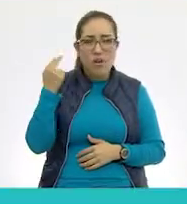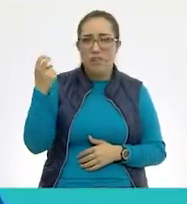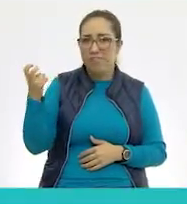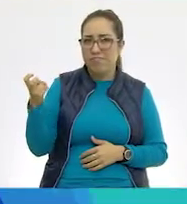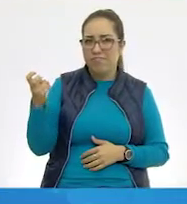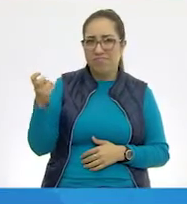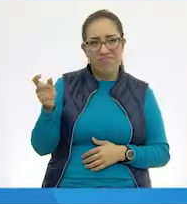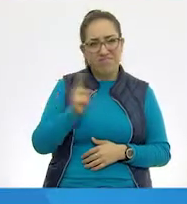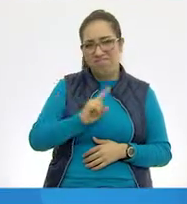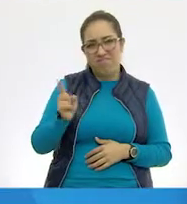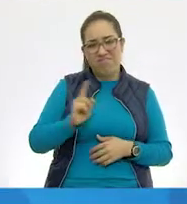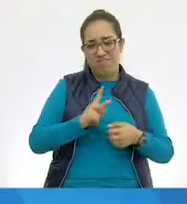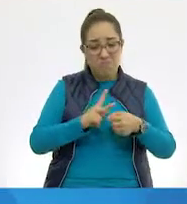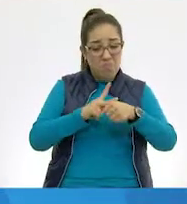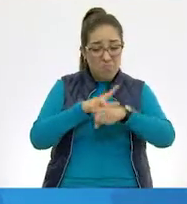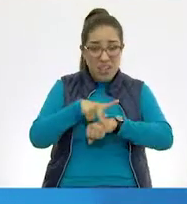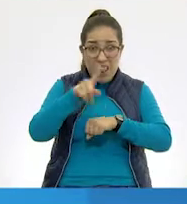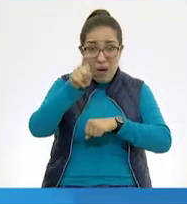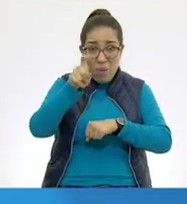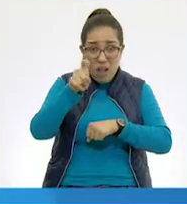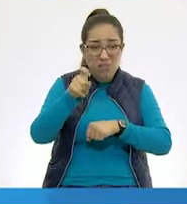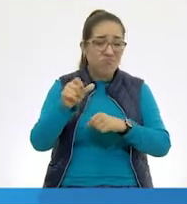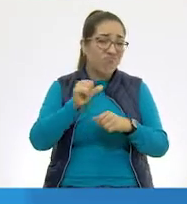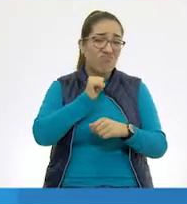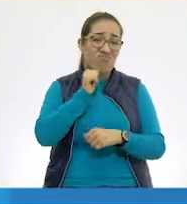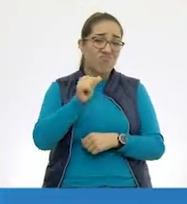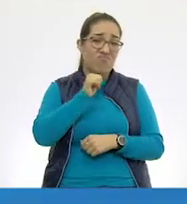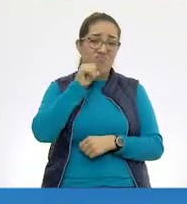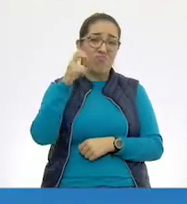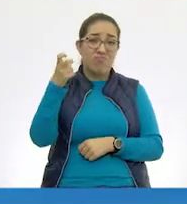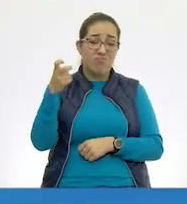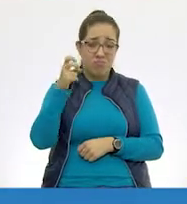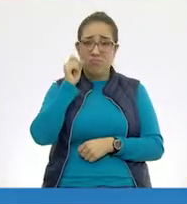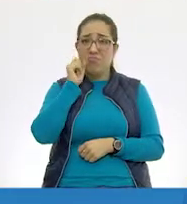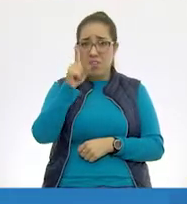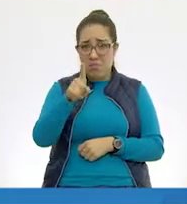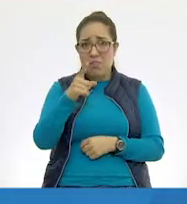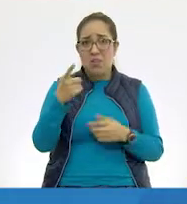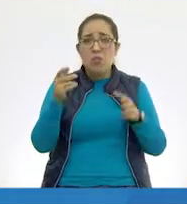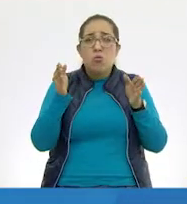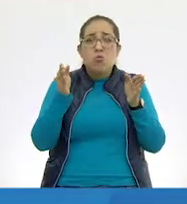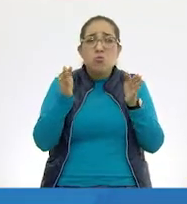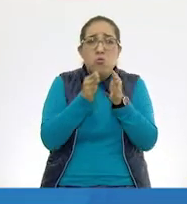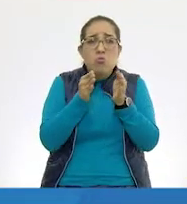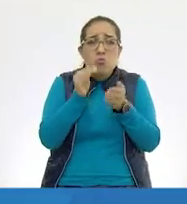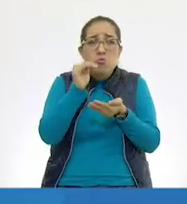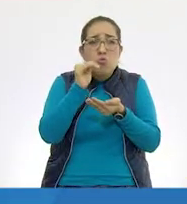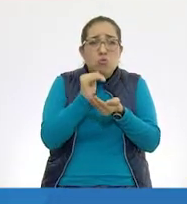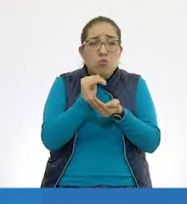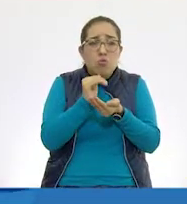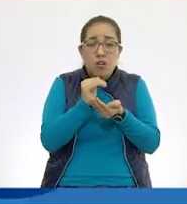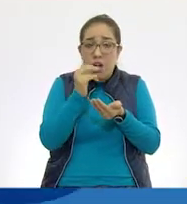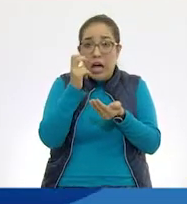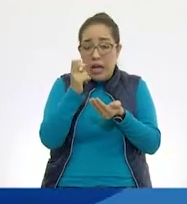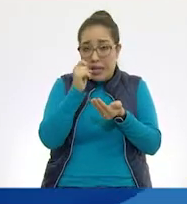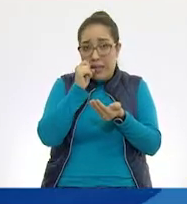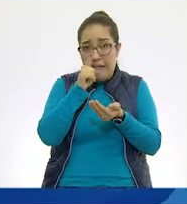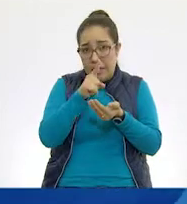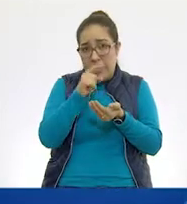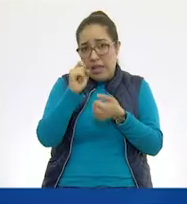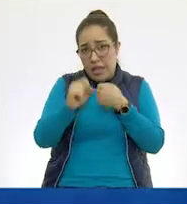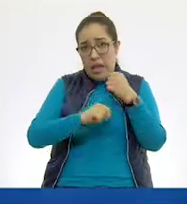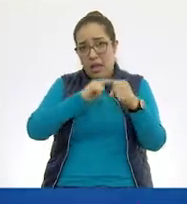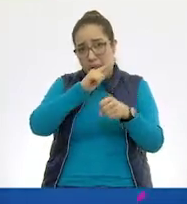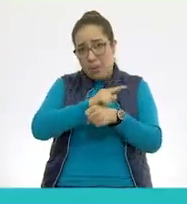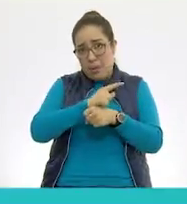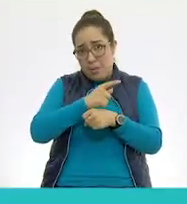pues en realidad no tiene la piel húmeda. Si te das cuenta, es un animal pequeño y también esa es una característica de los animales que respiran